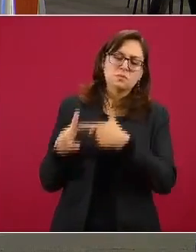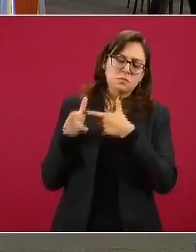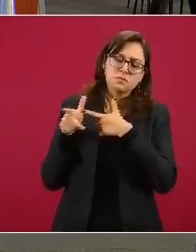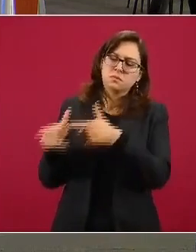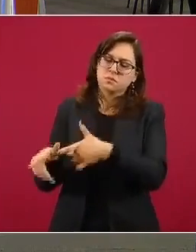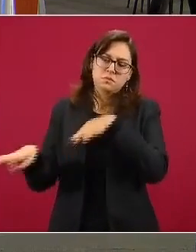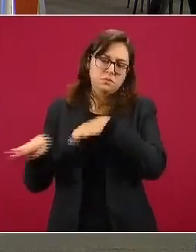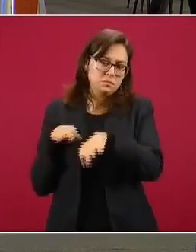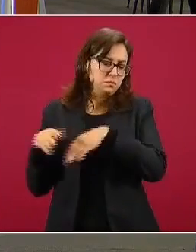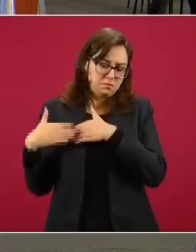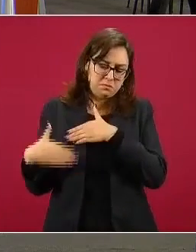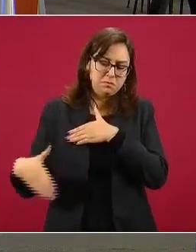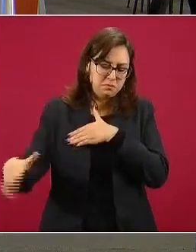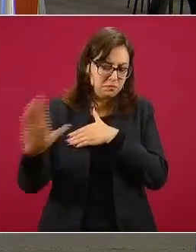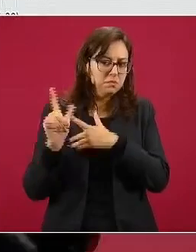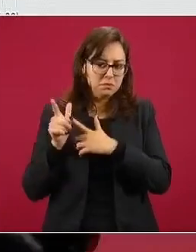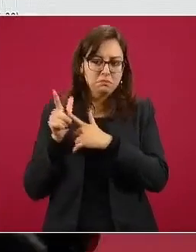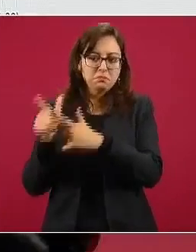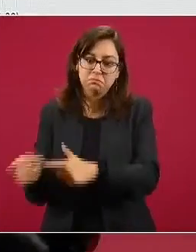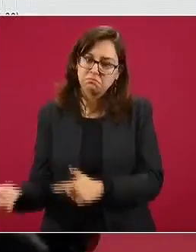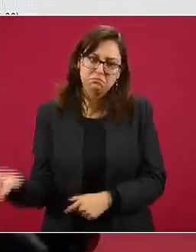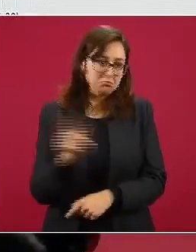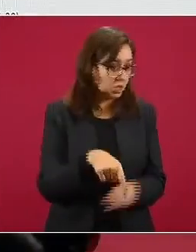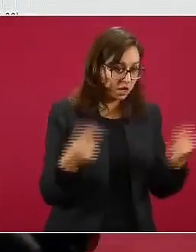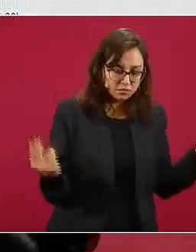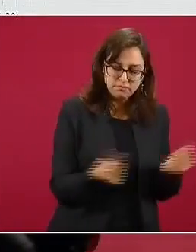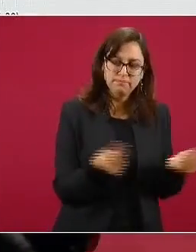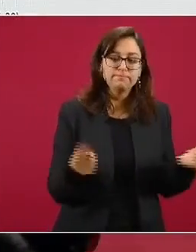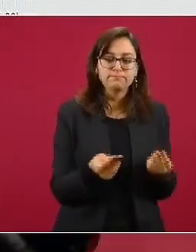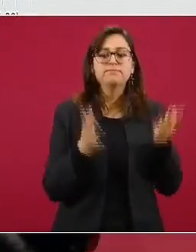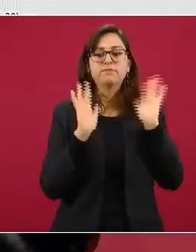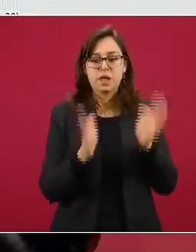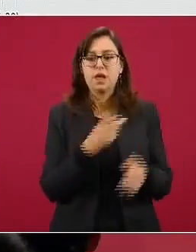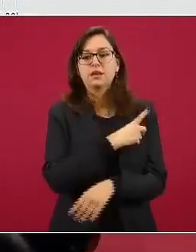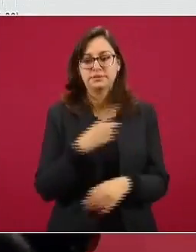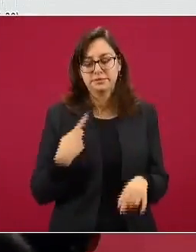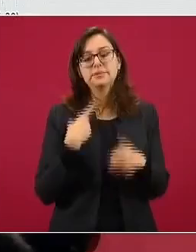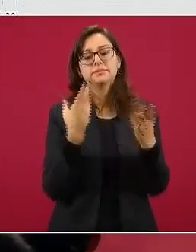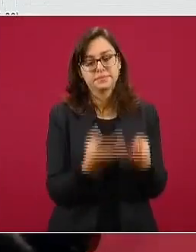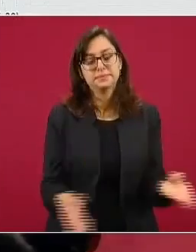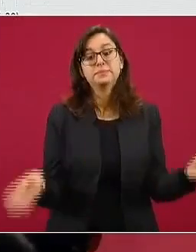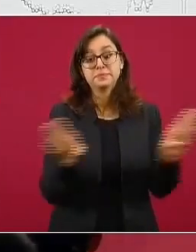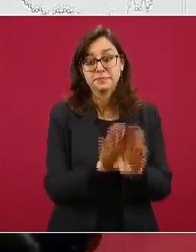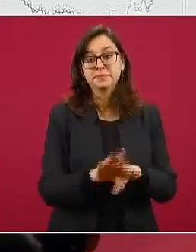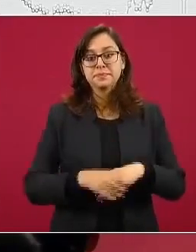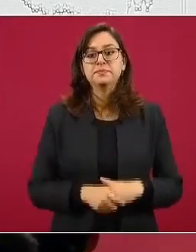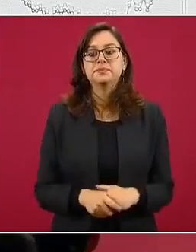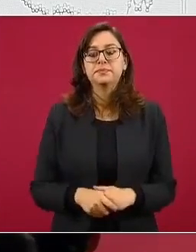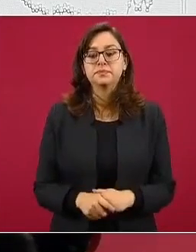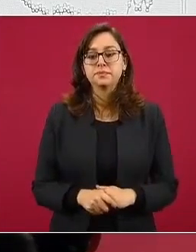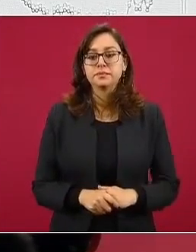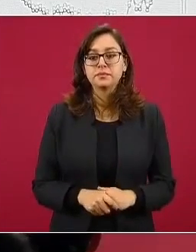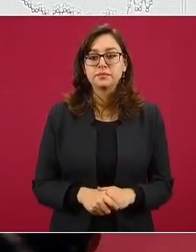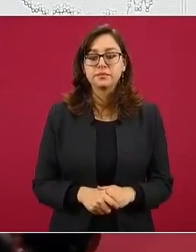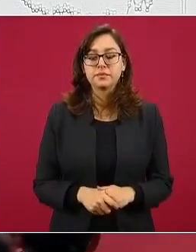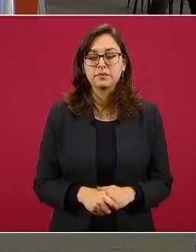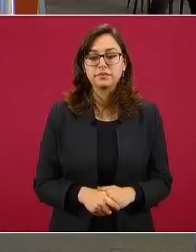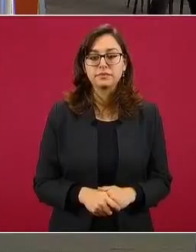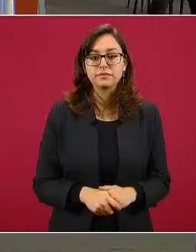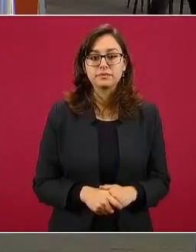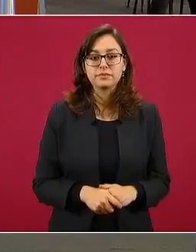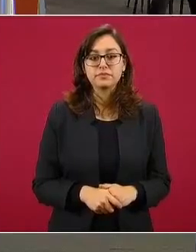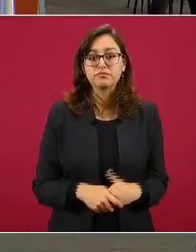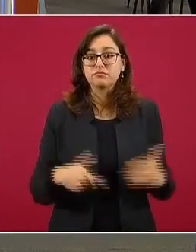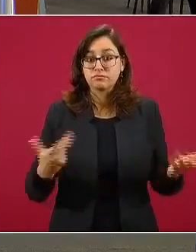en funcionamiento, pero las que no son esenciales deben ser restringidas pronto. Vemos la ocupación